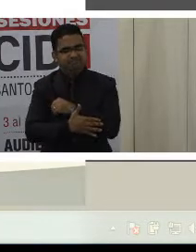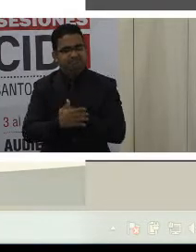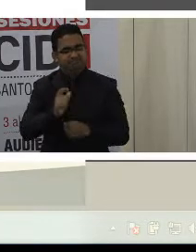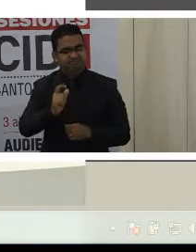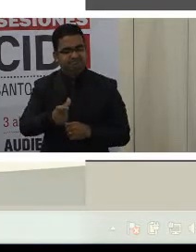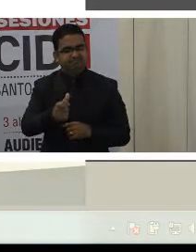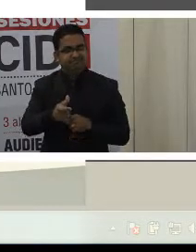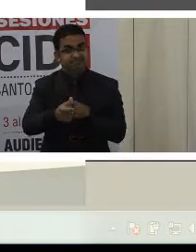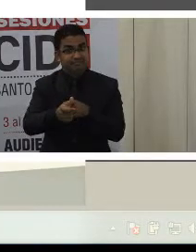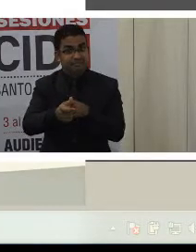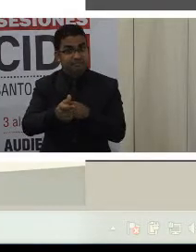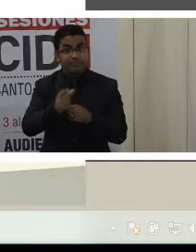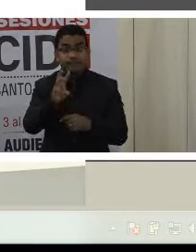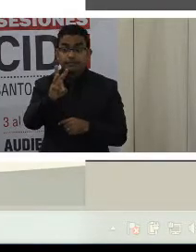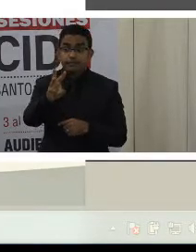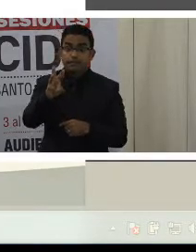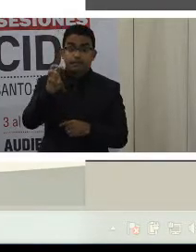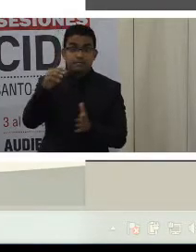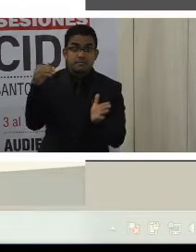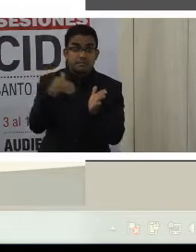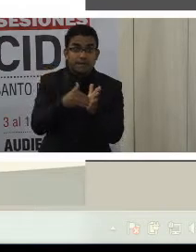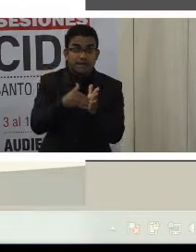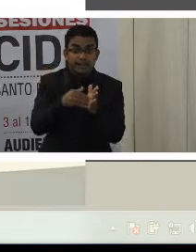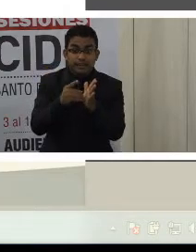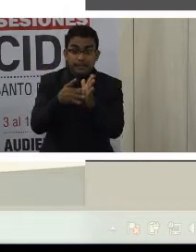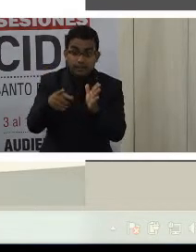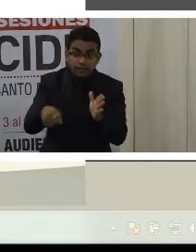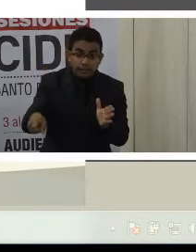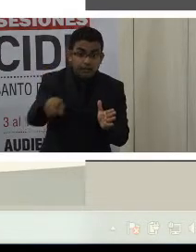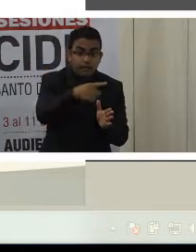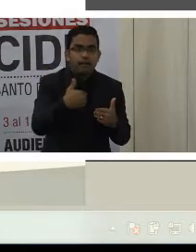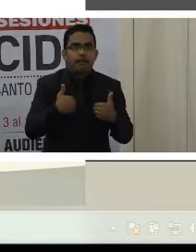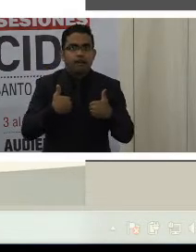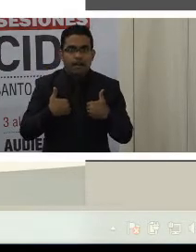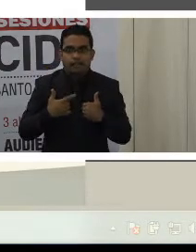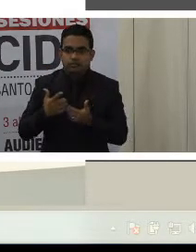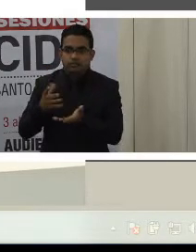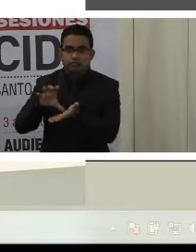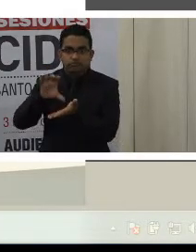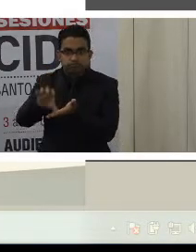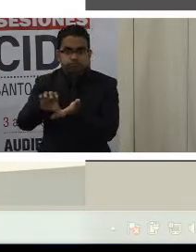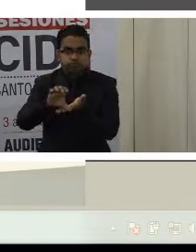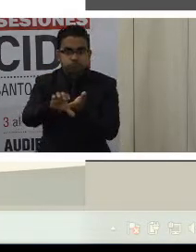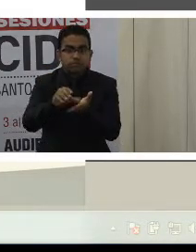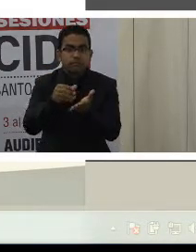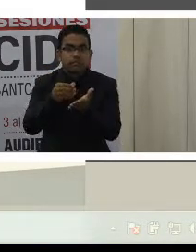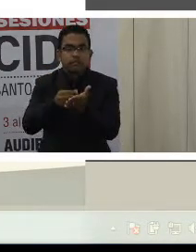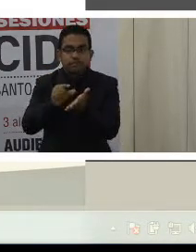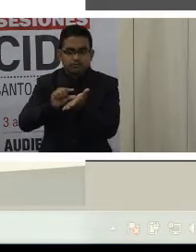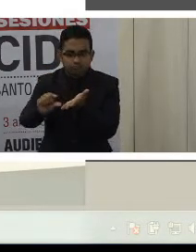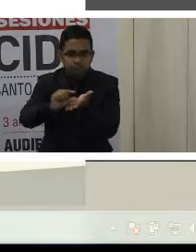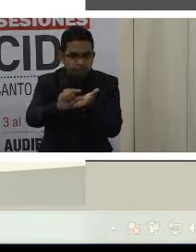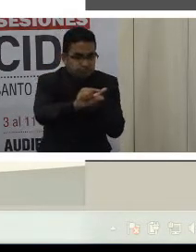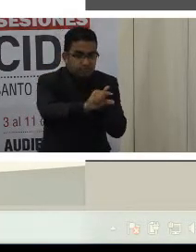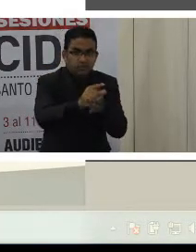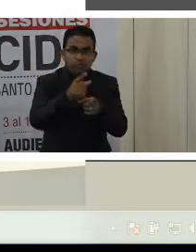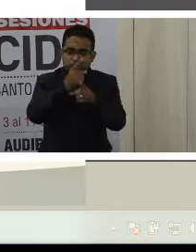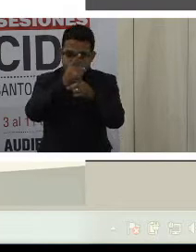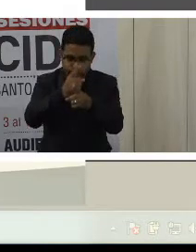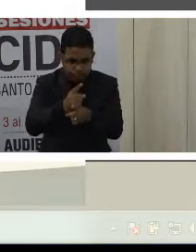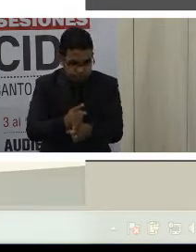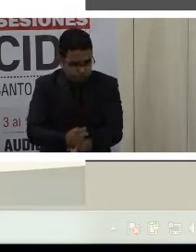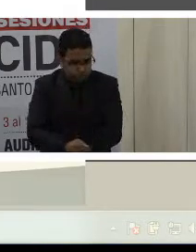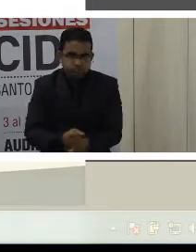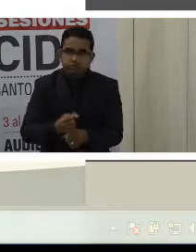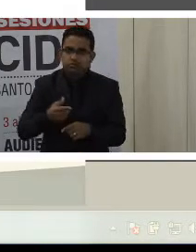personas con discapacidad reciben una asignación dineraria constante para combatir